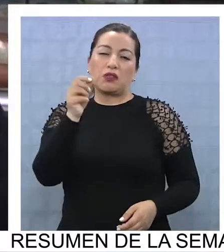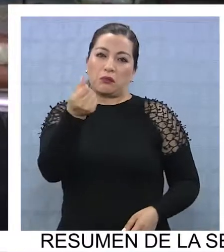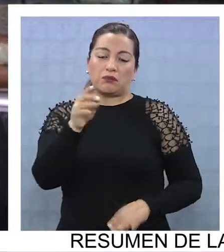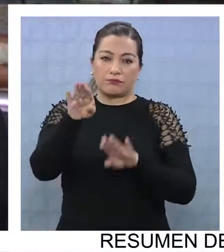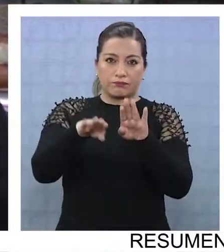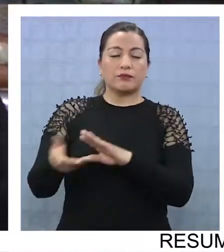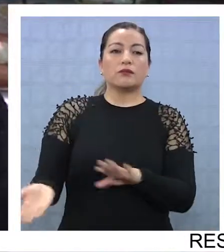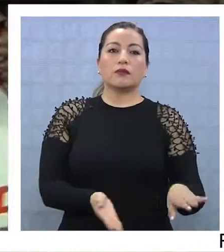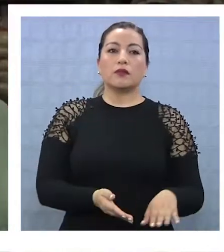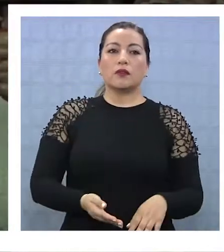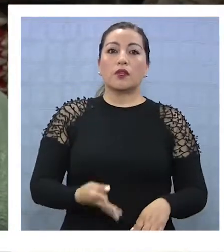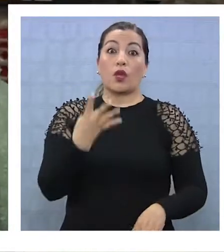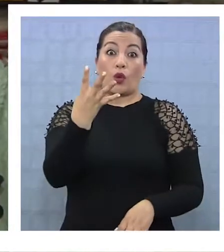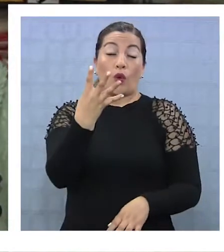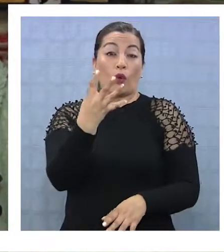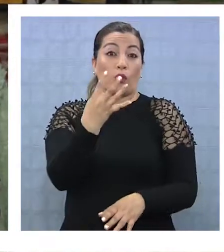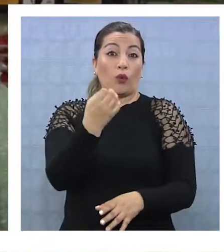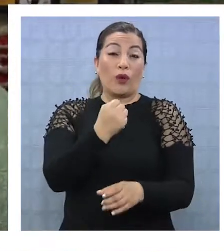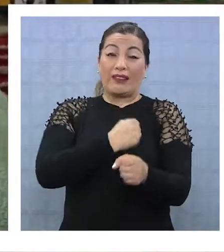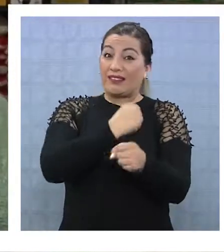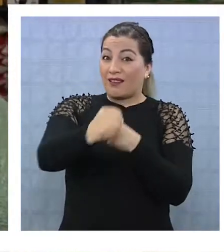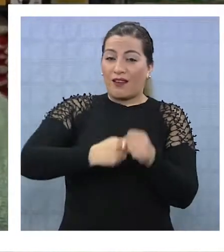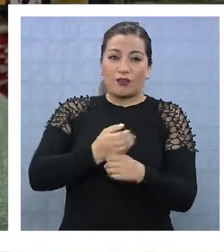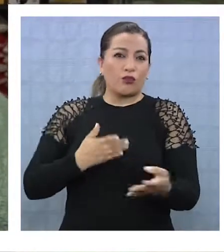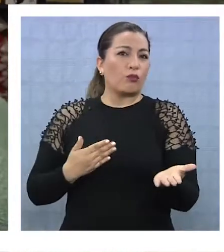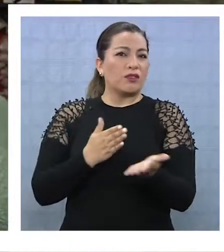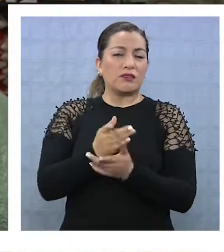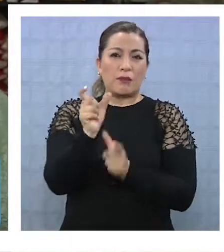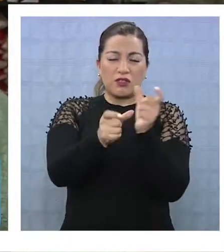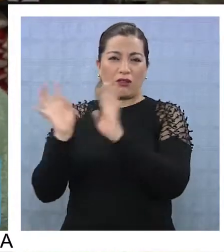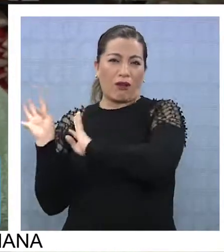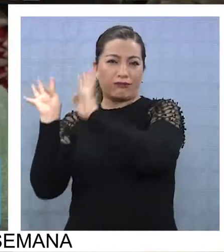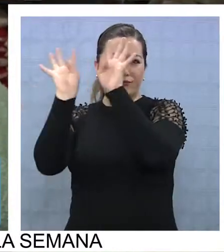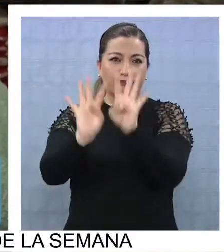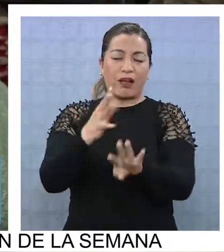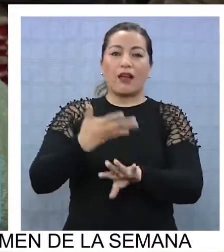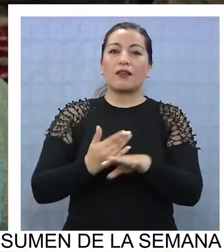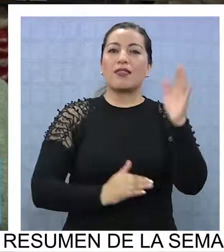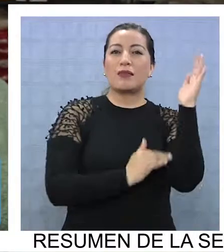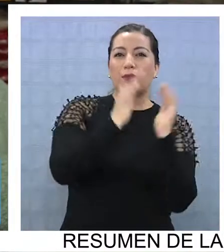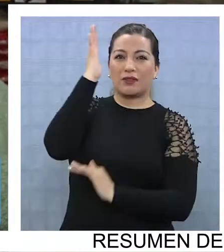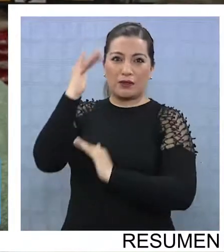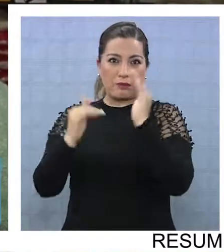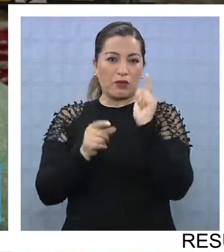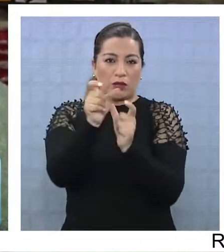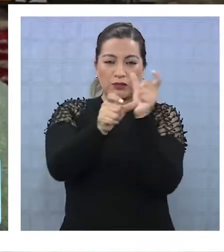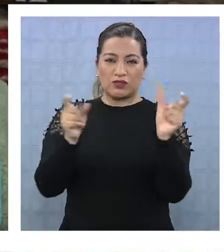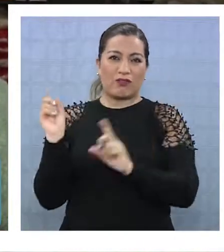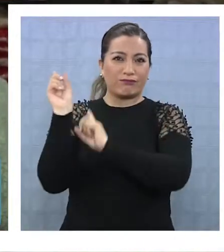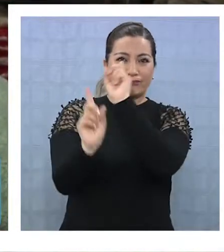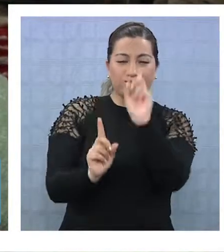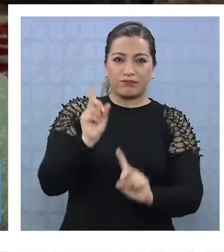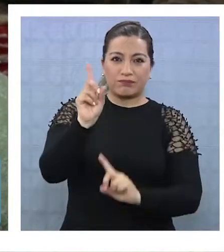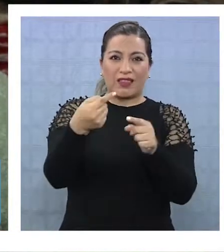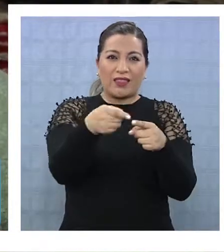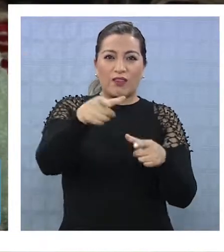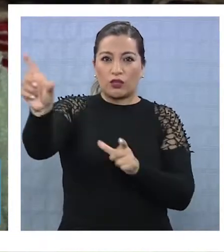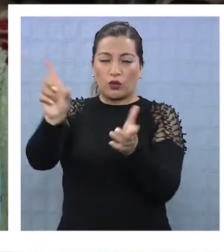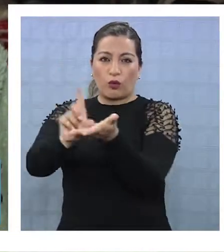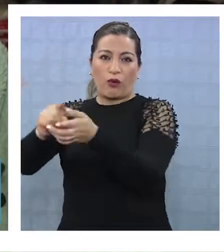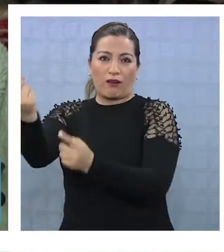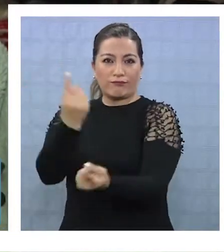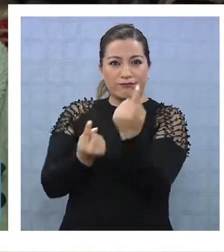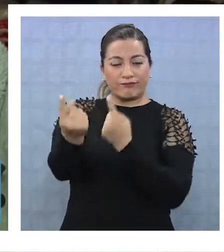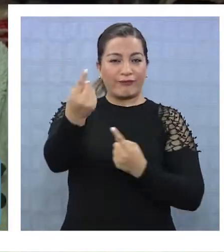pero casi iguales los precios. Mira, 40 años y aquí viene harta gente. Tenemos los departamentos, tenemos harta gente que viene